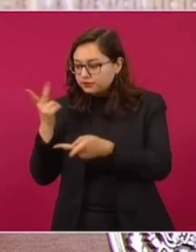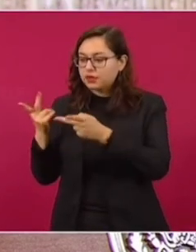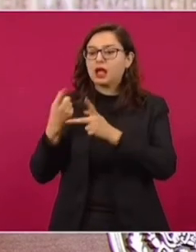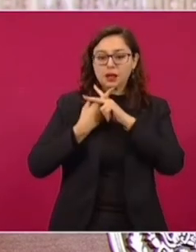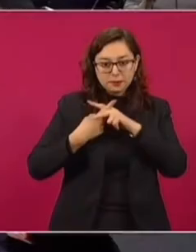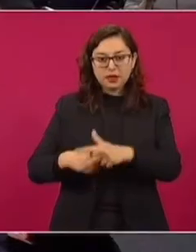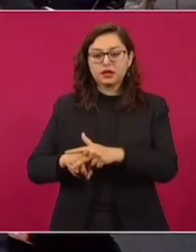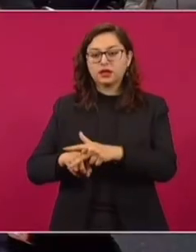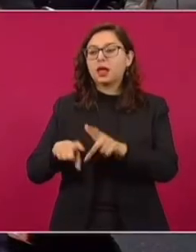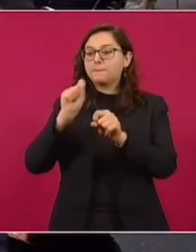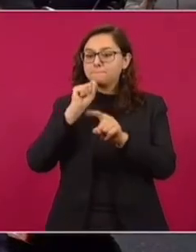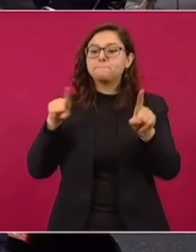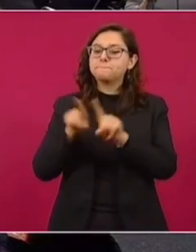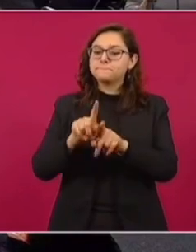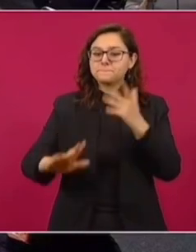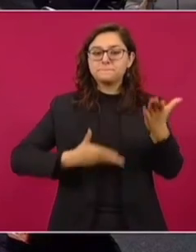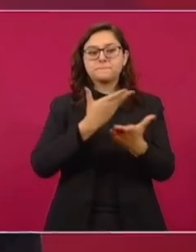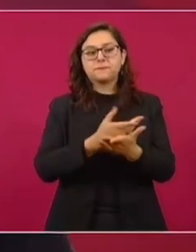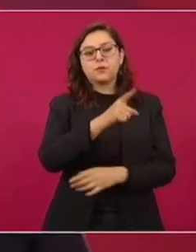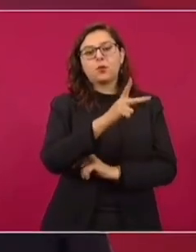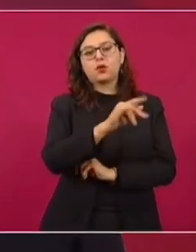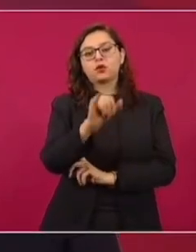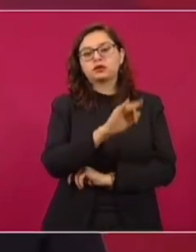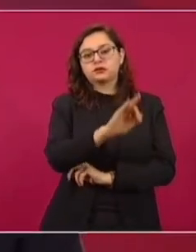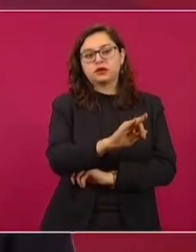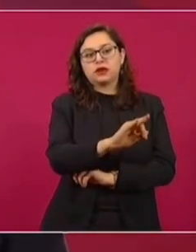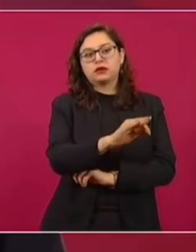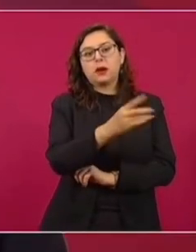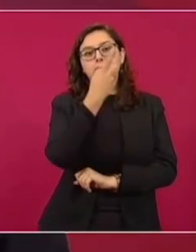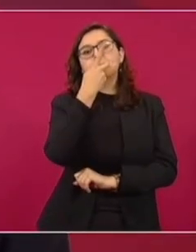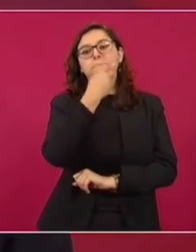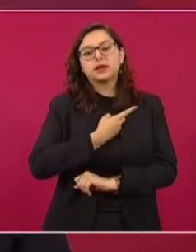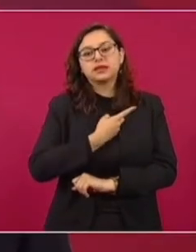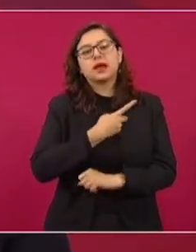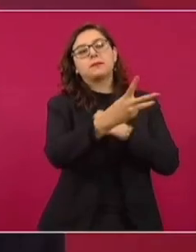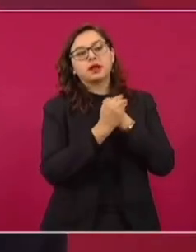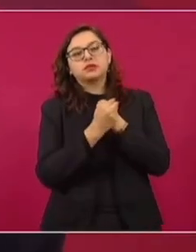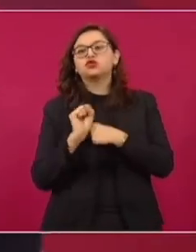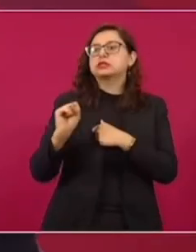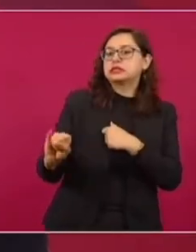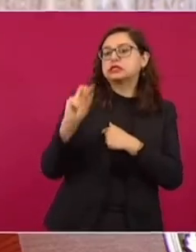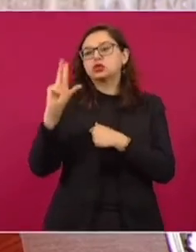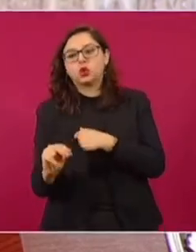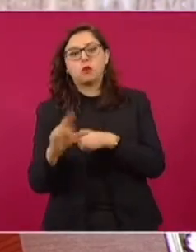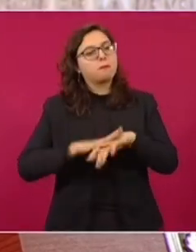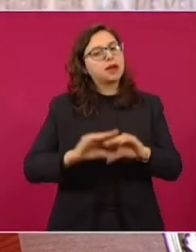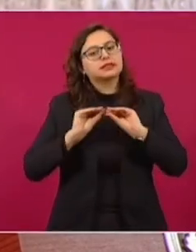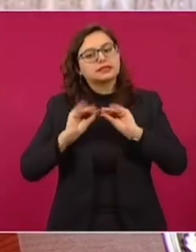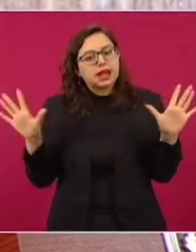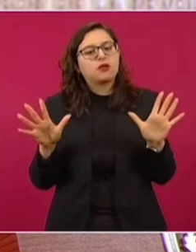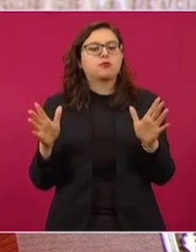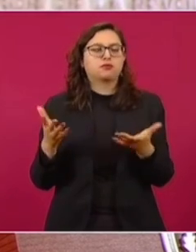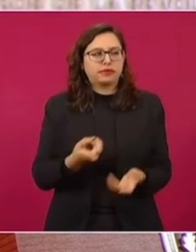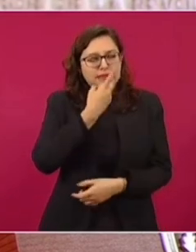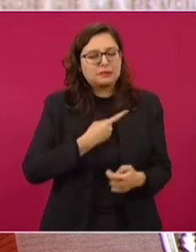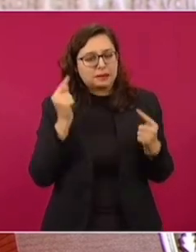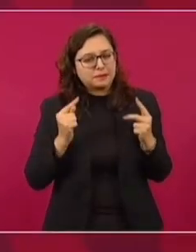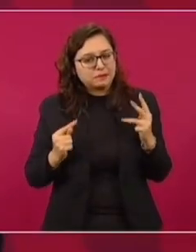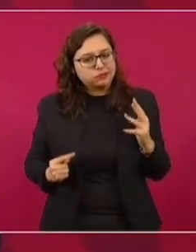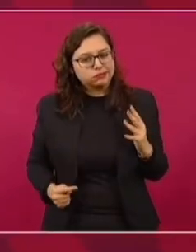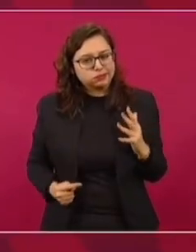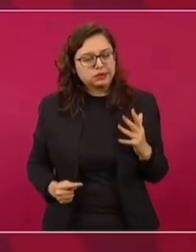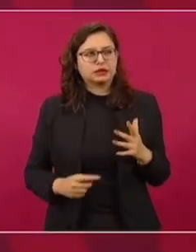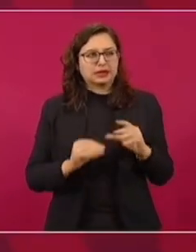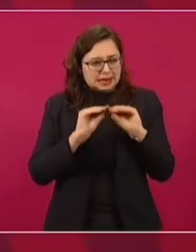para que el Poder Judicial nos aclare qué se puede hacer, qué no se puede hacer. Vamos a